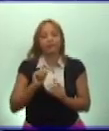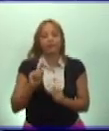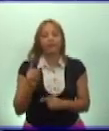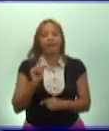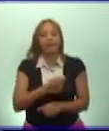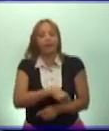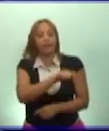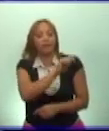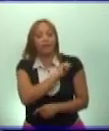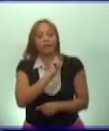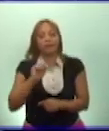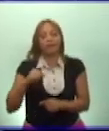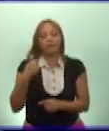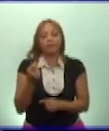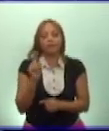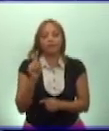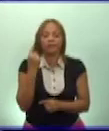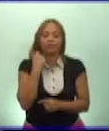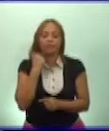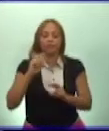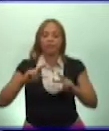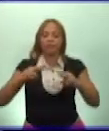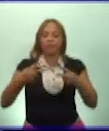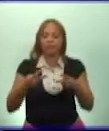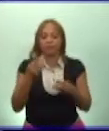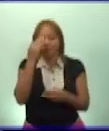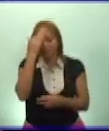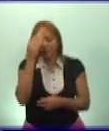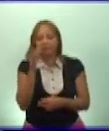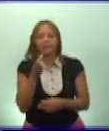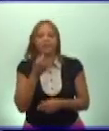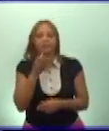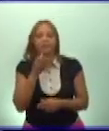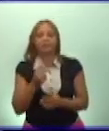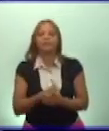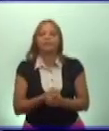pueblo después de un año repite, gracias Fidel.